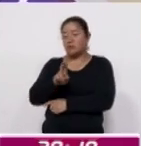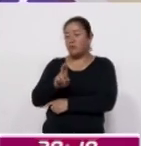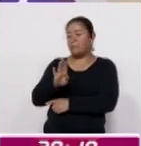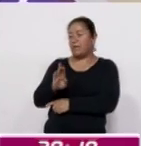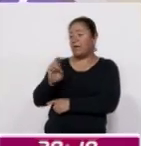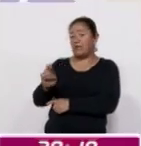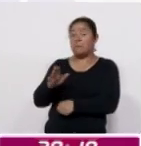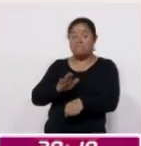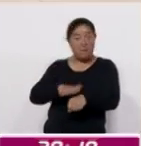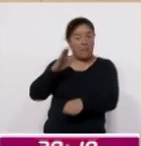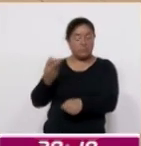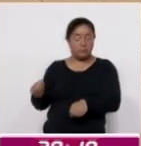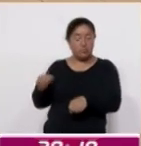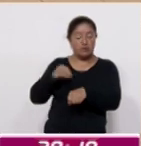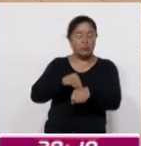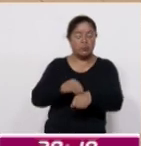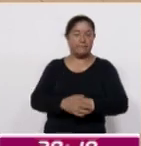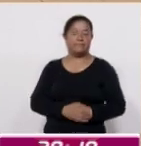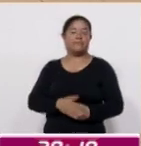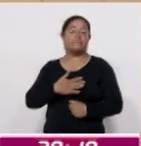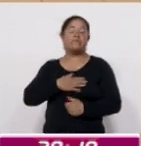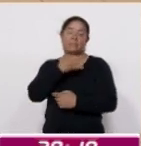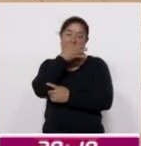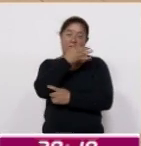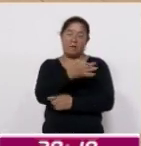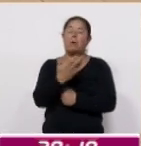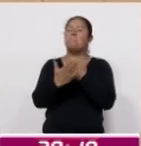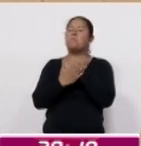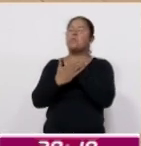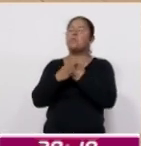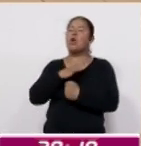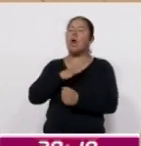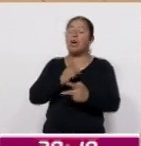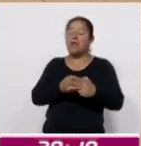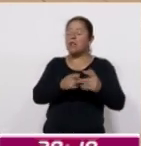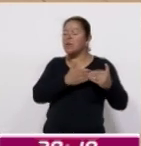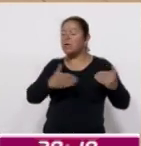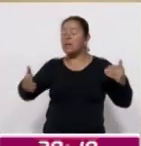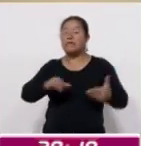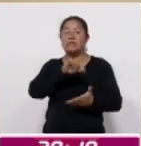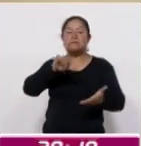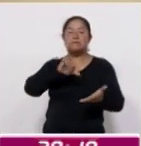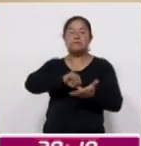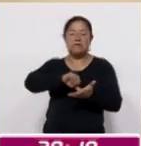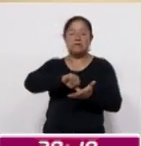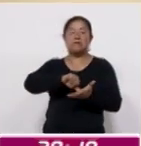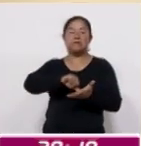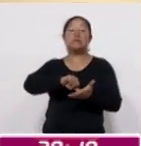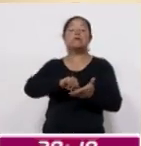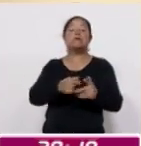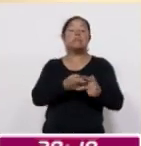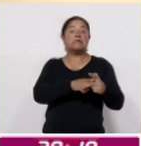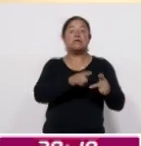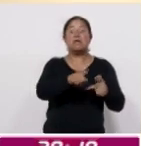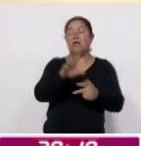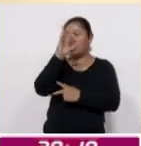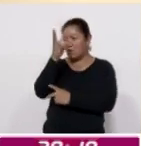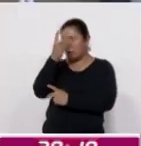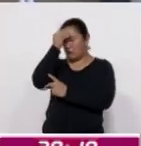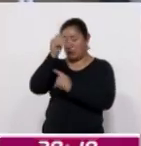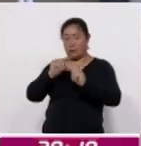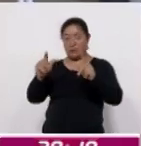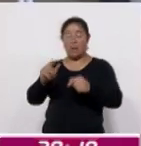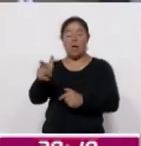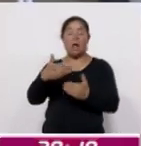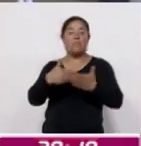rehabilitación más. Agregó que pronto se inaugurará el Centro de Rehabilitación, Inclusión y Autismo Tlaxcala, que operará bajo el modelo